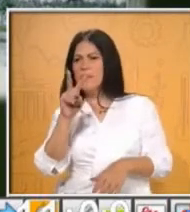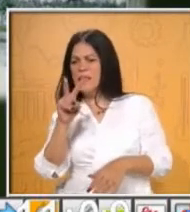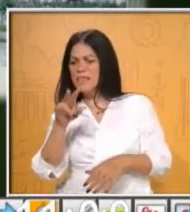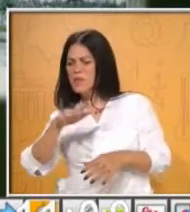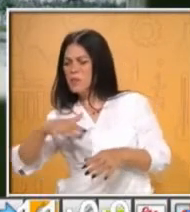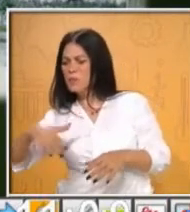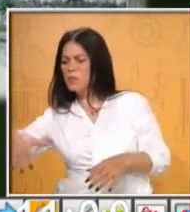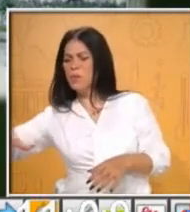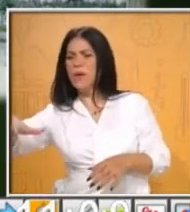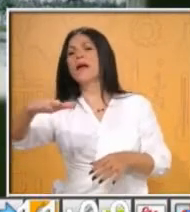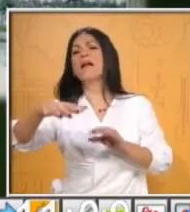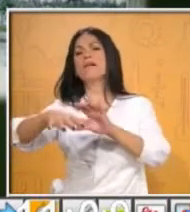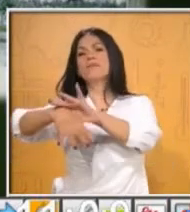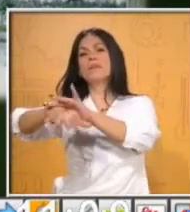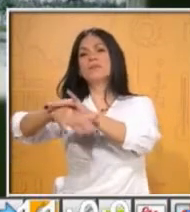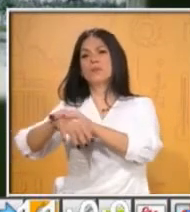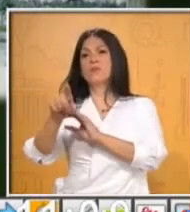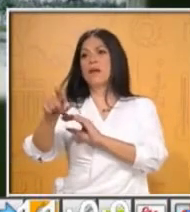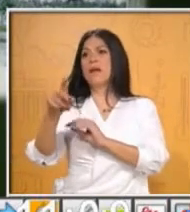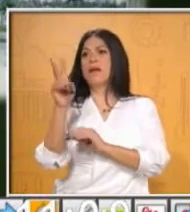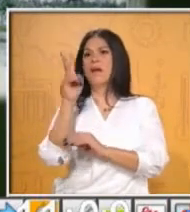¿Encontraste las diferencias?